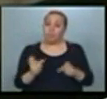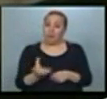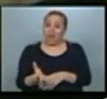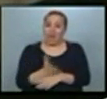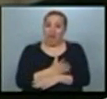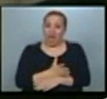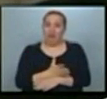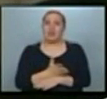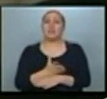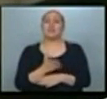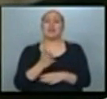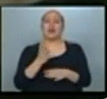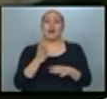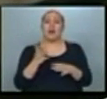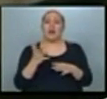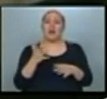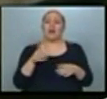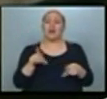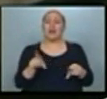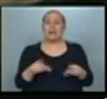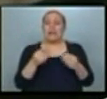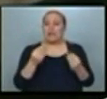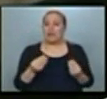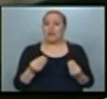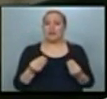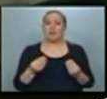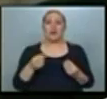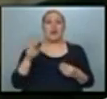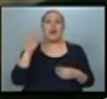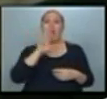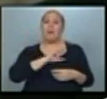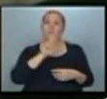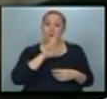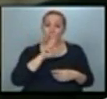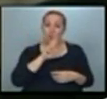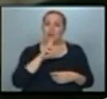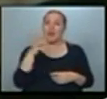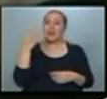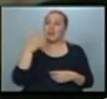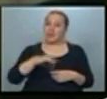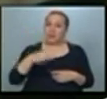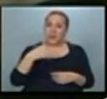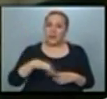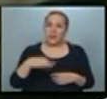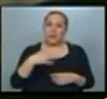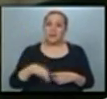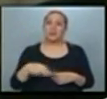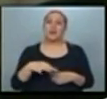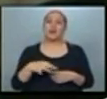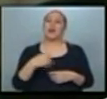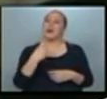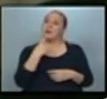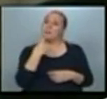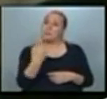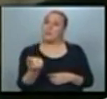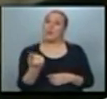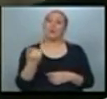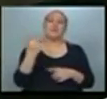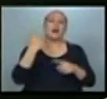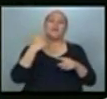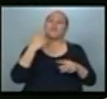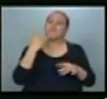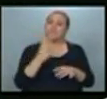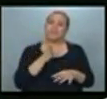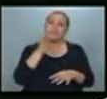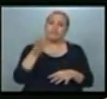tiene que ver primero con que las mujeres debemos hacer una consulta anual al